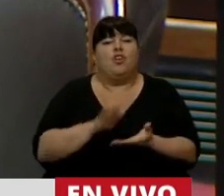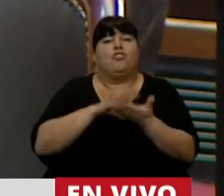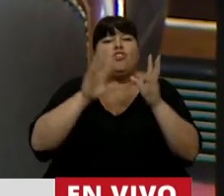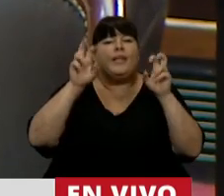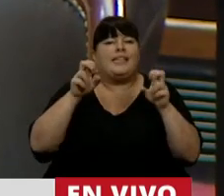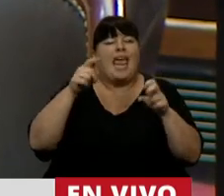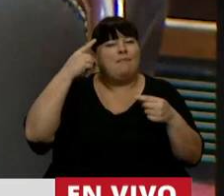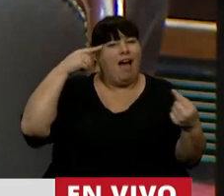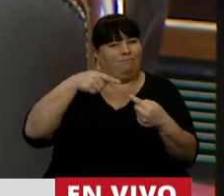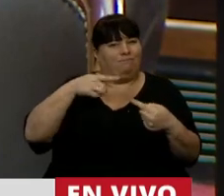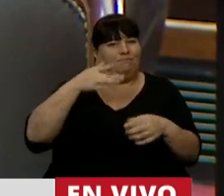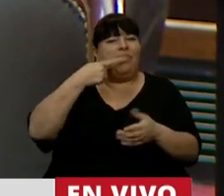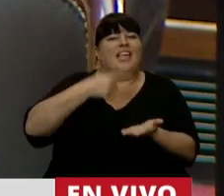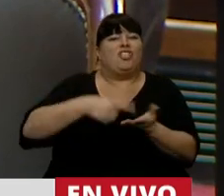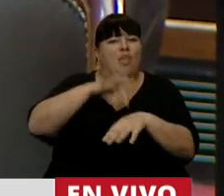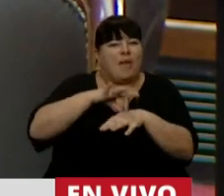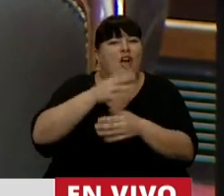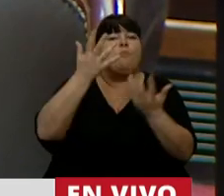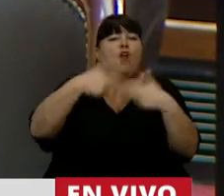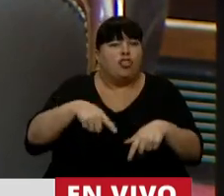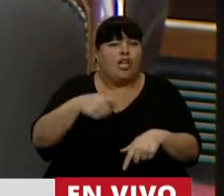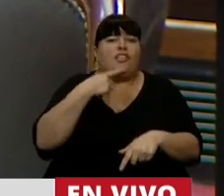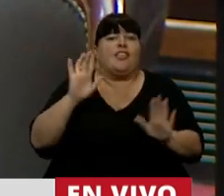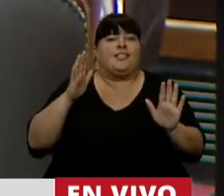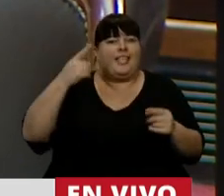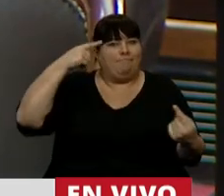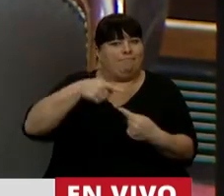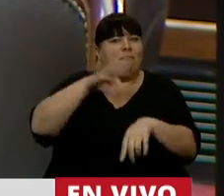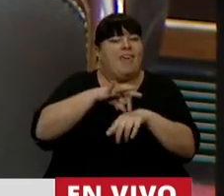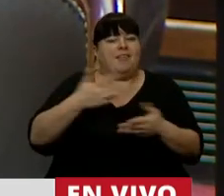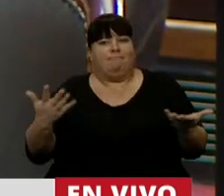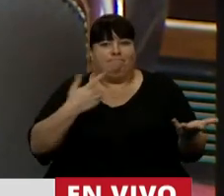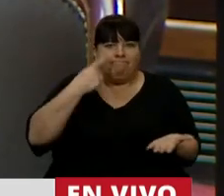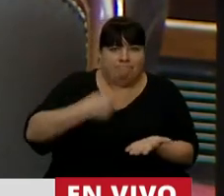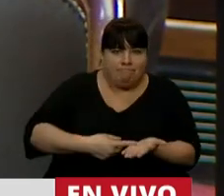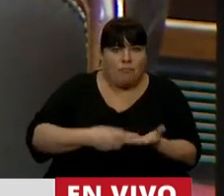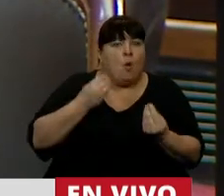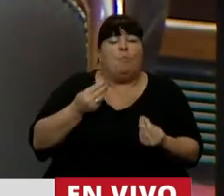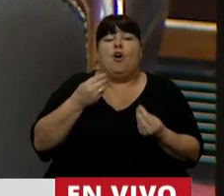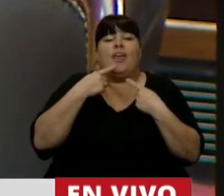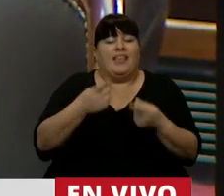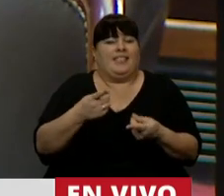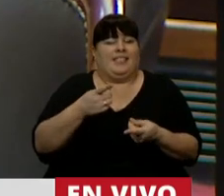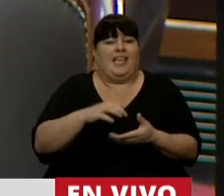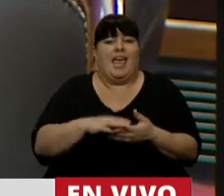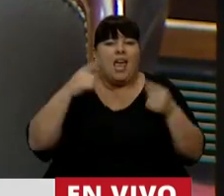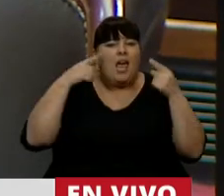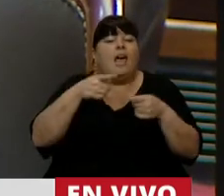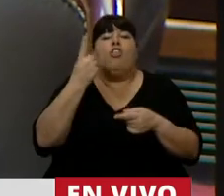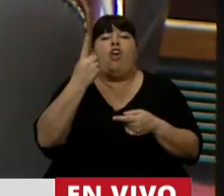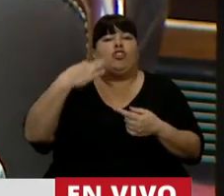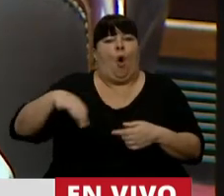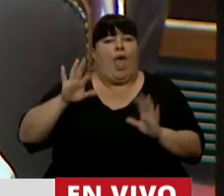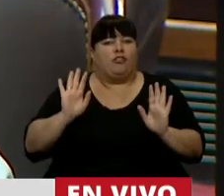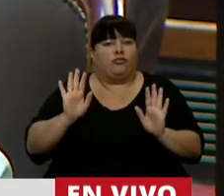respecto a la objeción de conciencia, el proyecto limita considerablemente este derecho a los médicos, ya que se exige a los orientales objetores dos